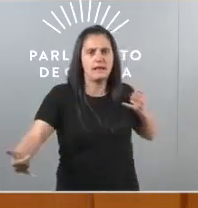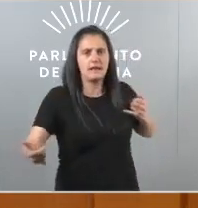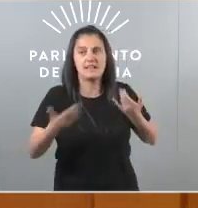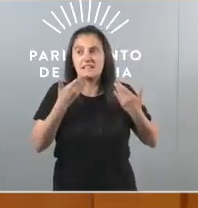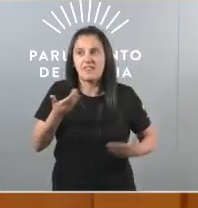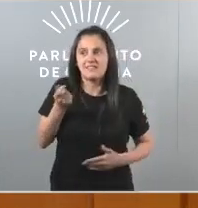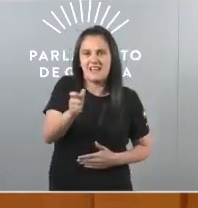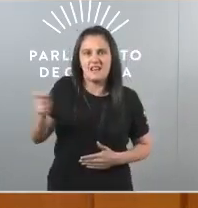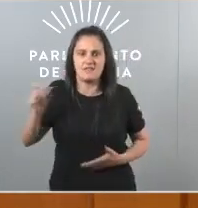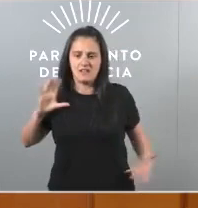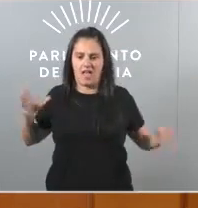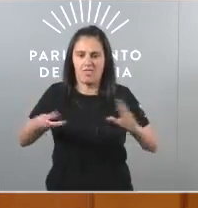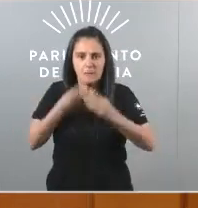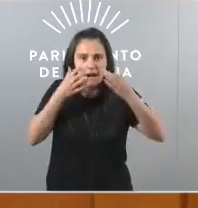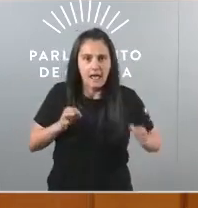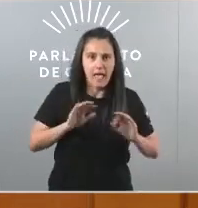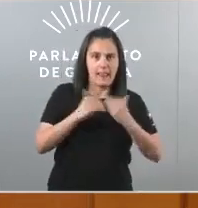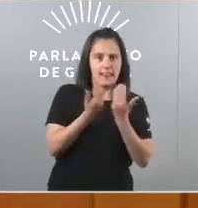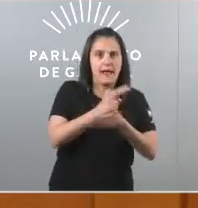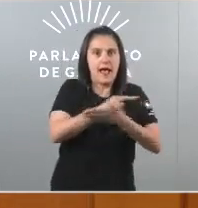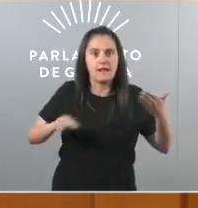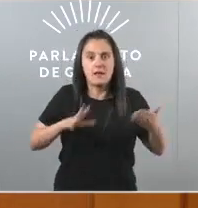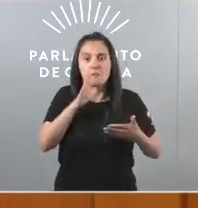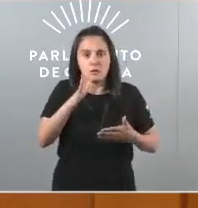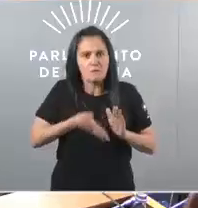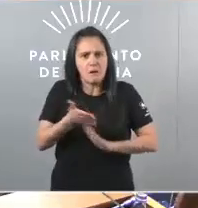adaptadas a nosa realidade porque queremos tren